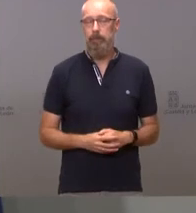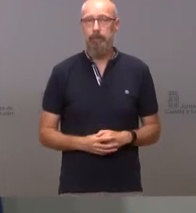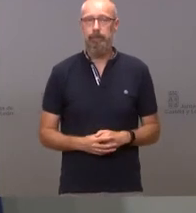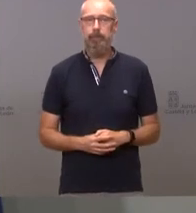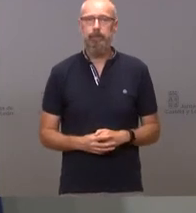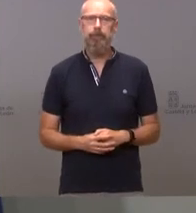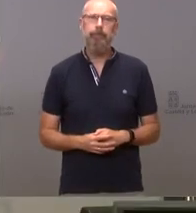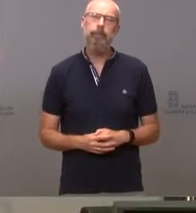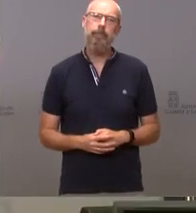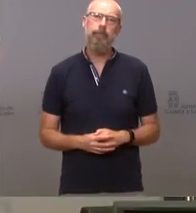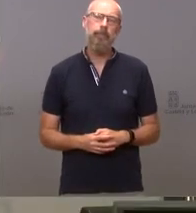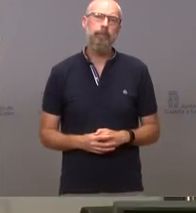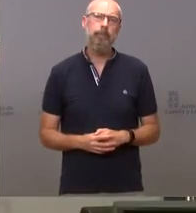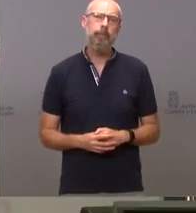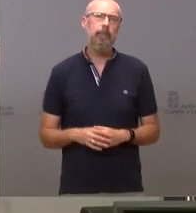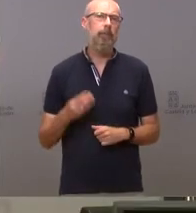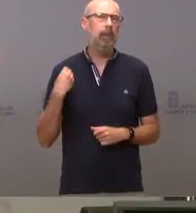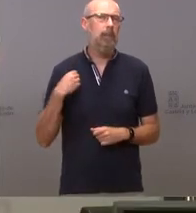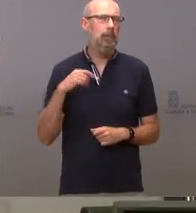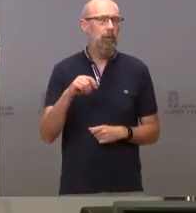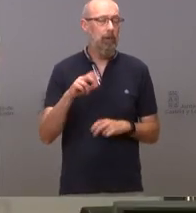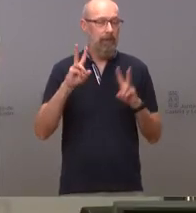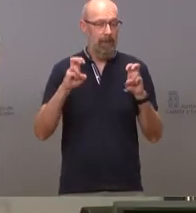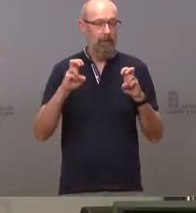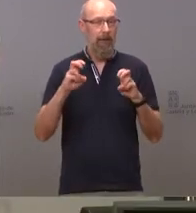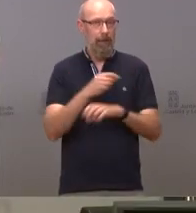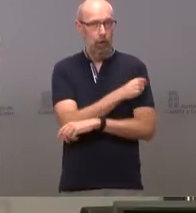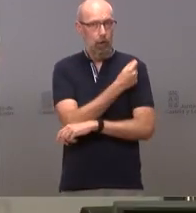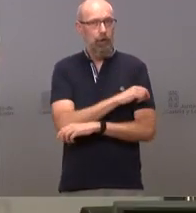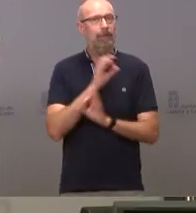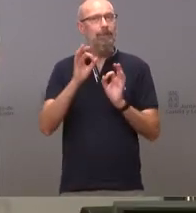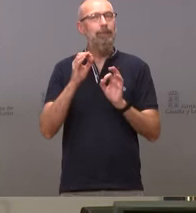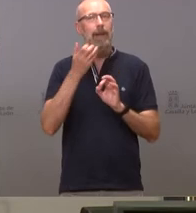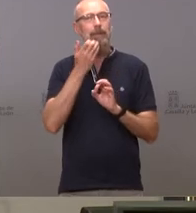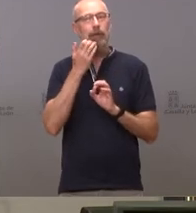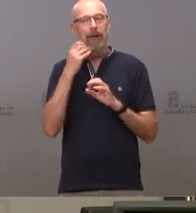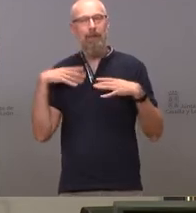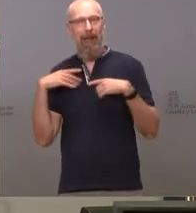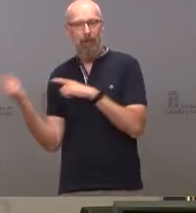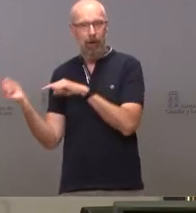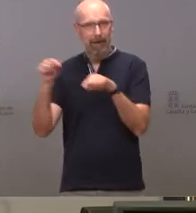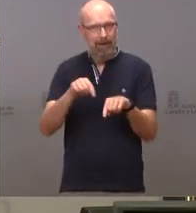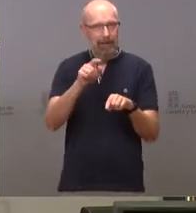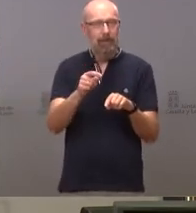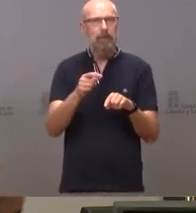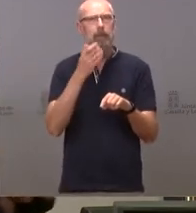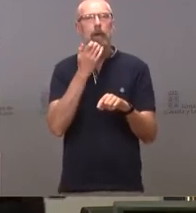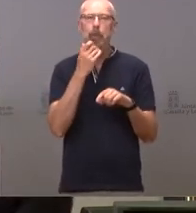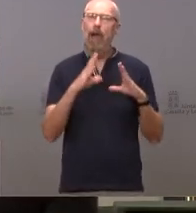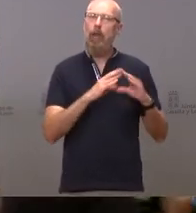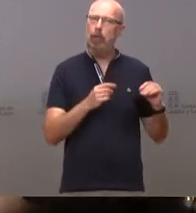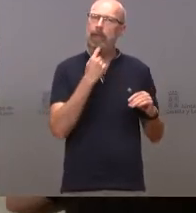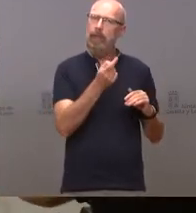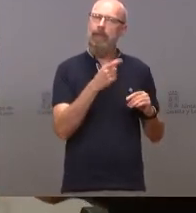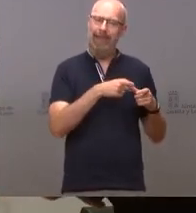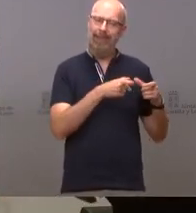sobre las segundas dosis para los desplazados Andalucía sí que ha anunciado que tienen que tener la tarjeta sanitaria de desplazados